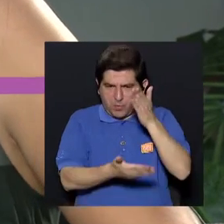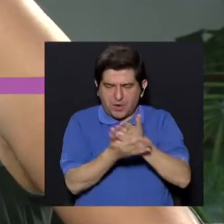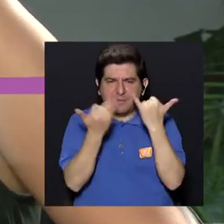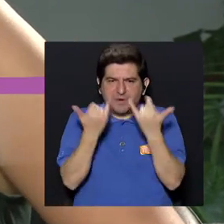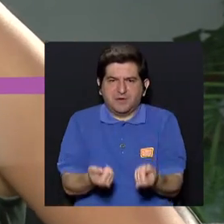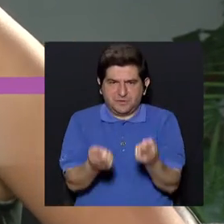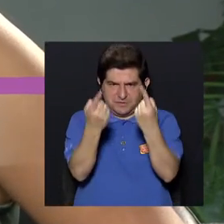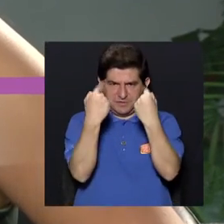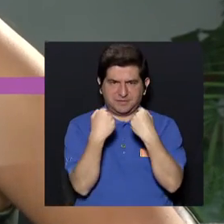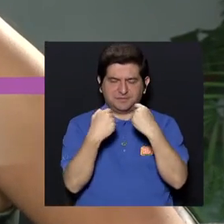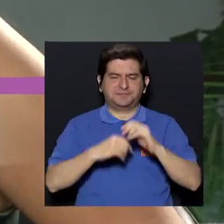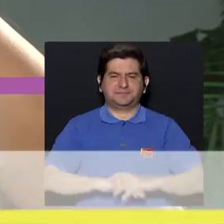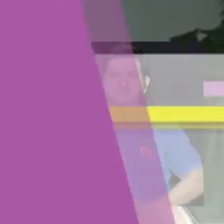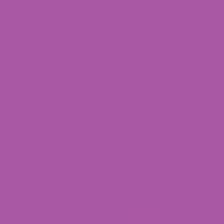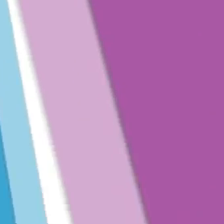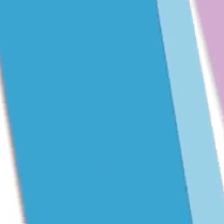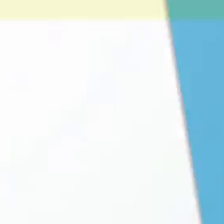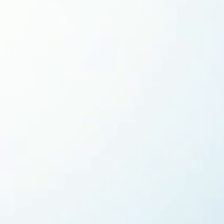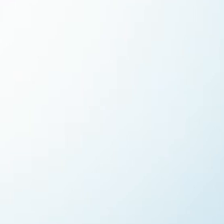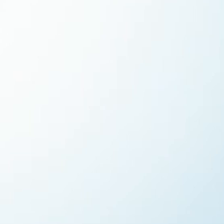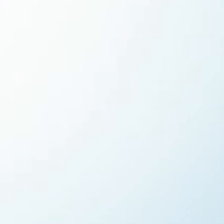una pausa y ya regresamos.